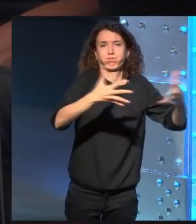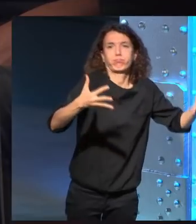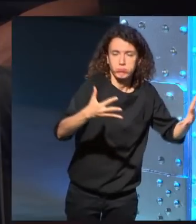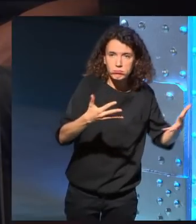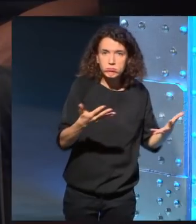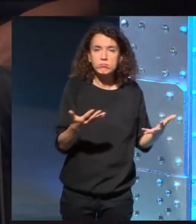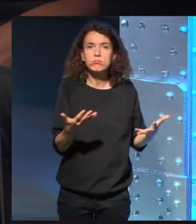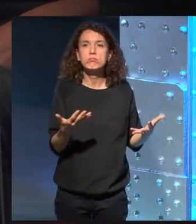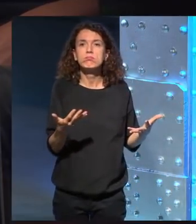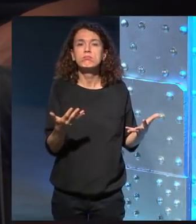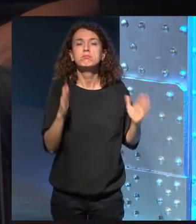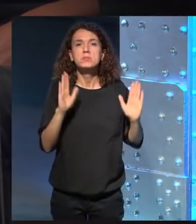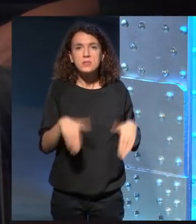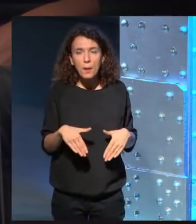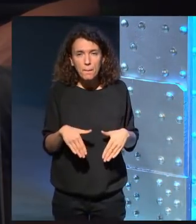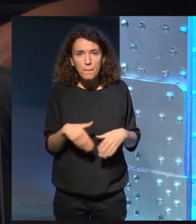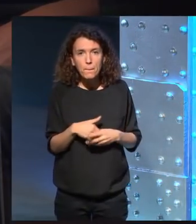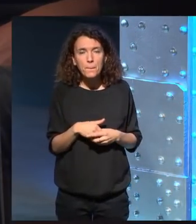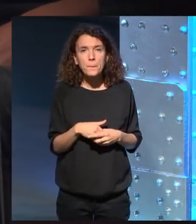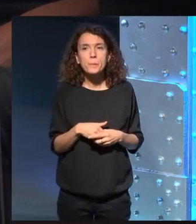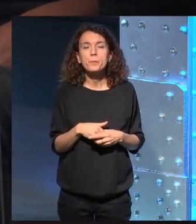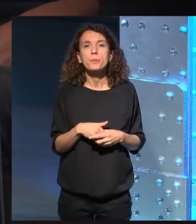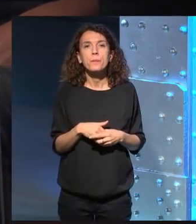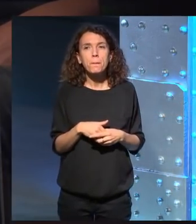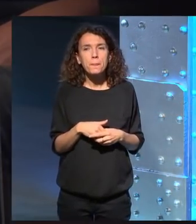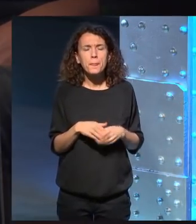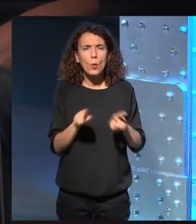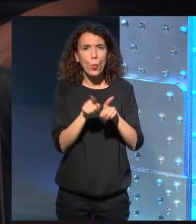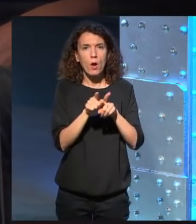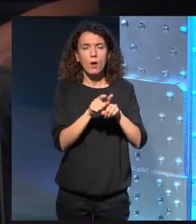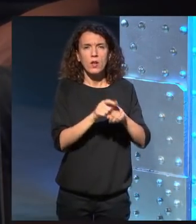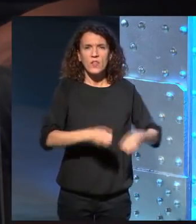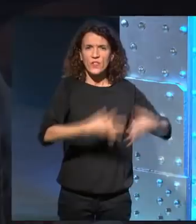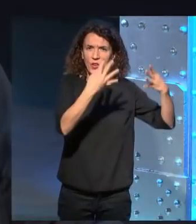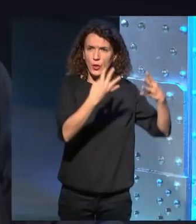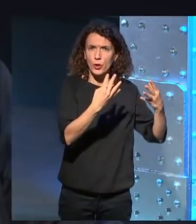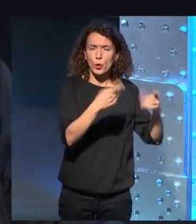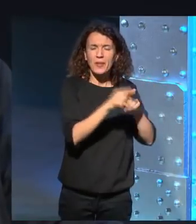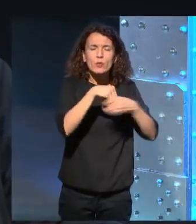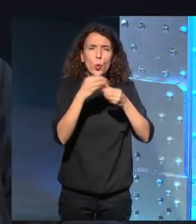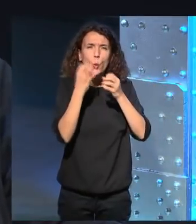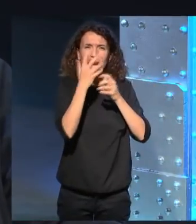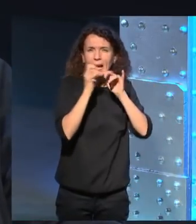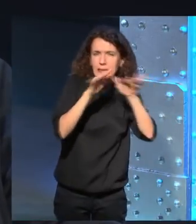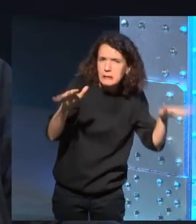y rodeado de bueno de leyendas